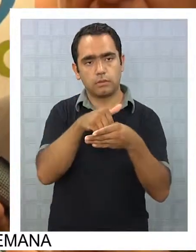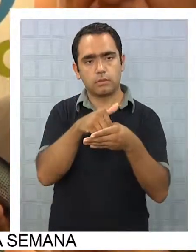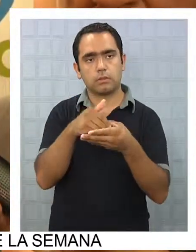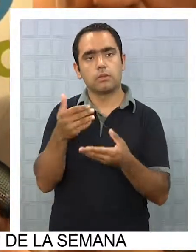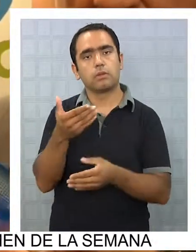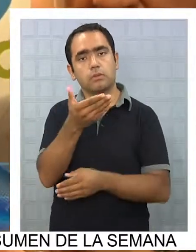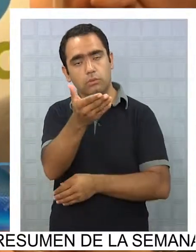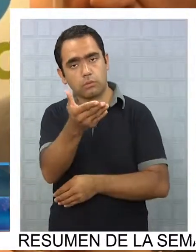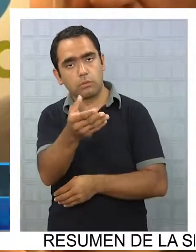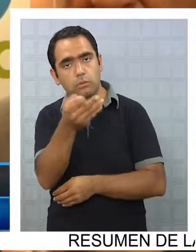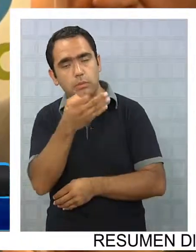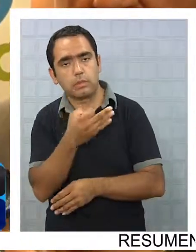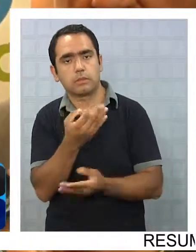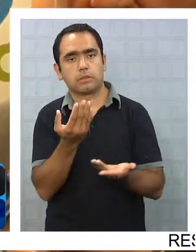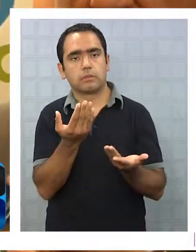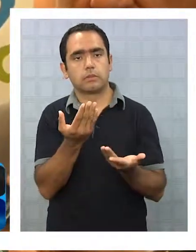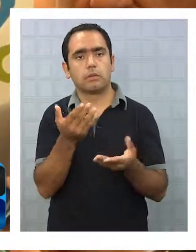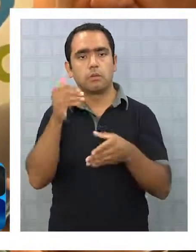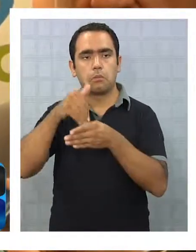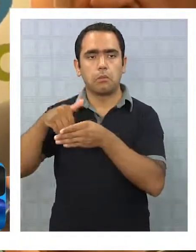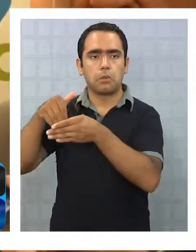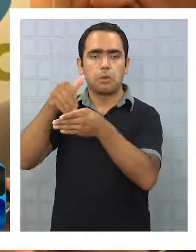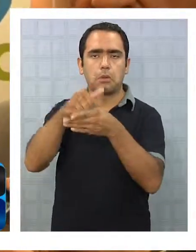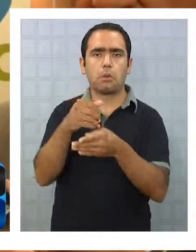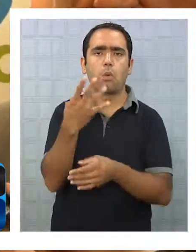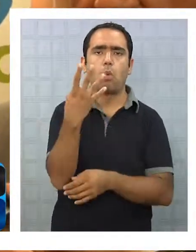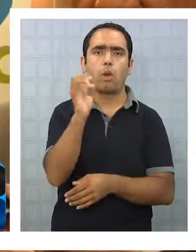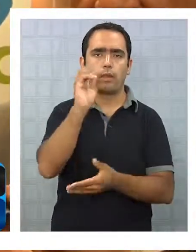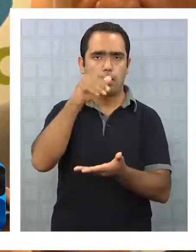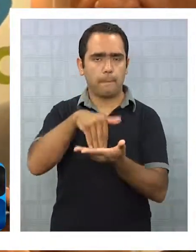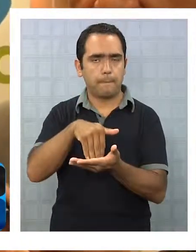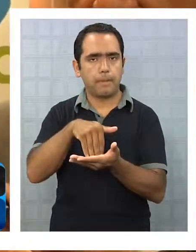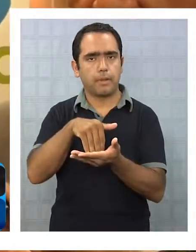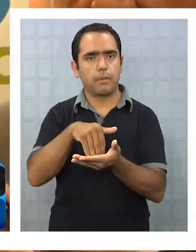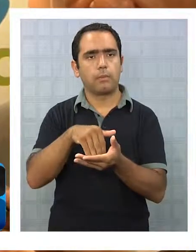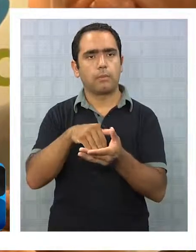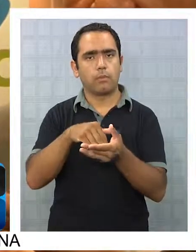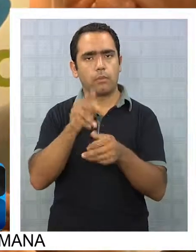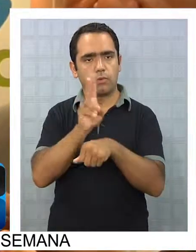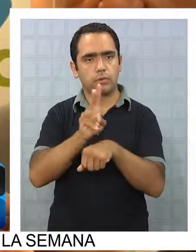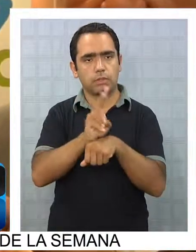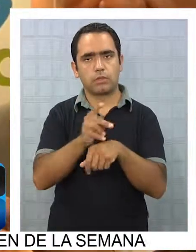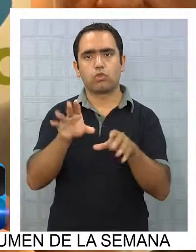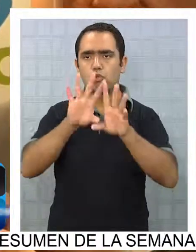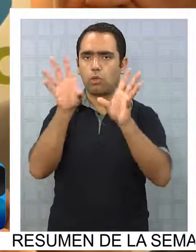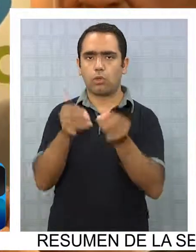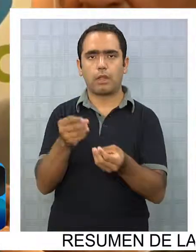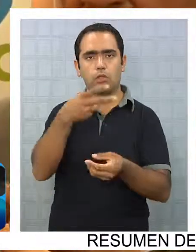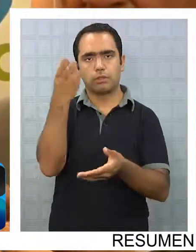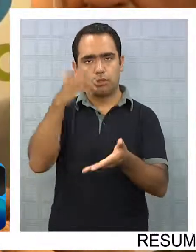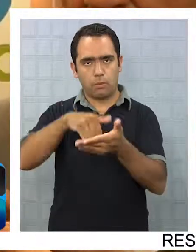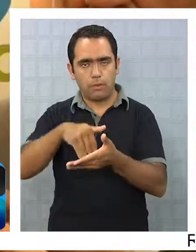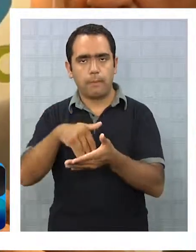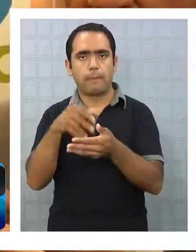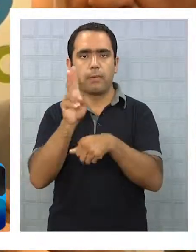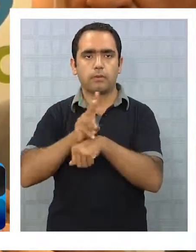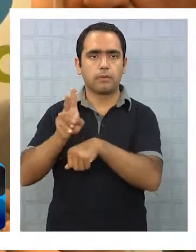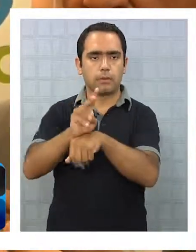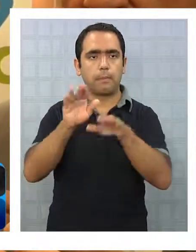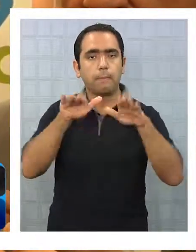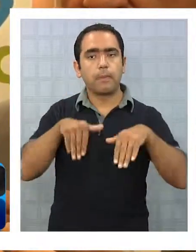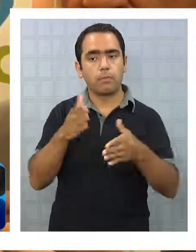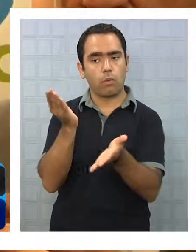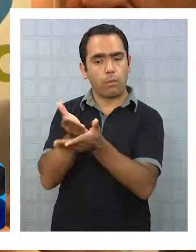hace referencia, una votación de cerca de 40.000 profesores, un total de 200.000 profesores y que la propia propuesta del Colegio de